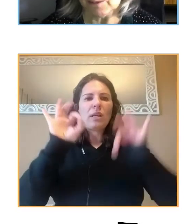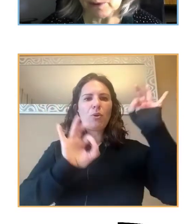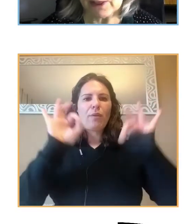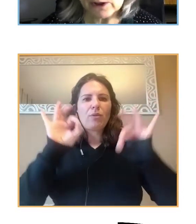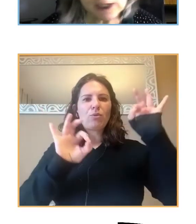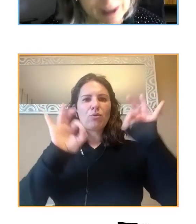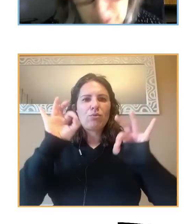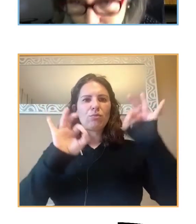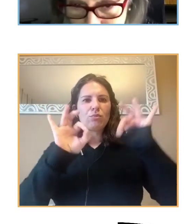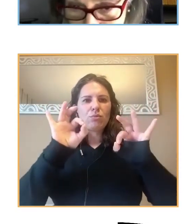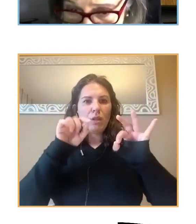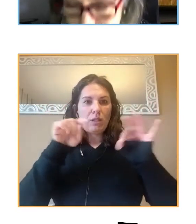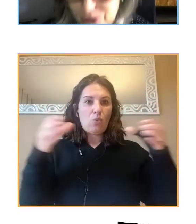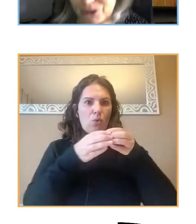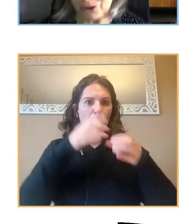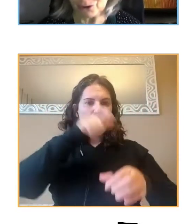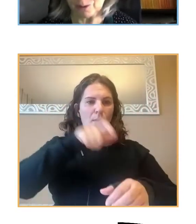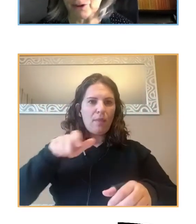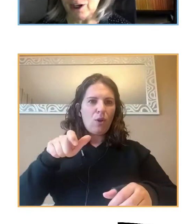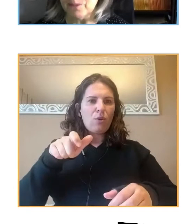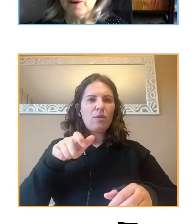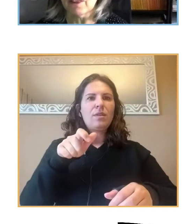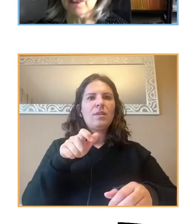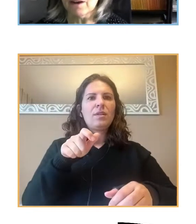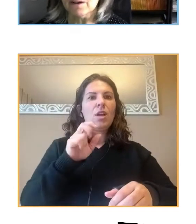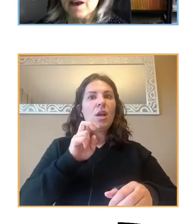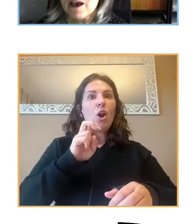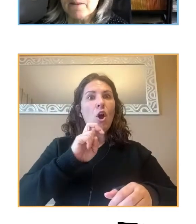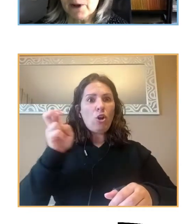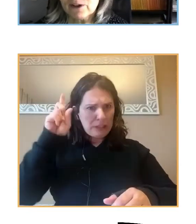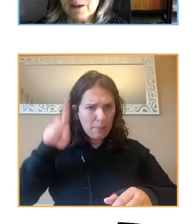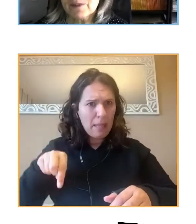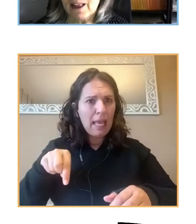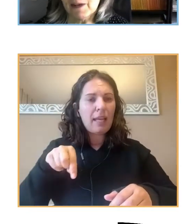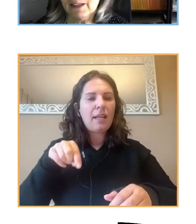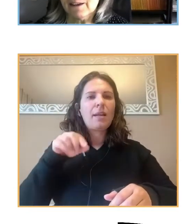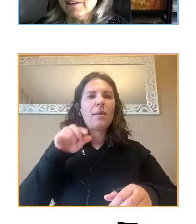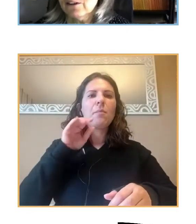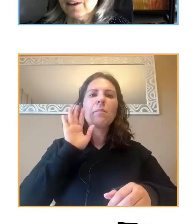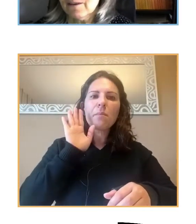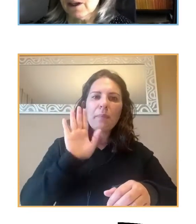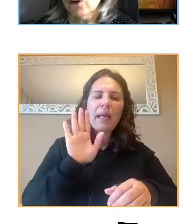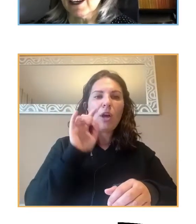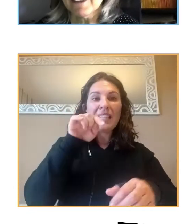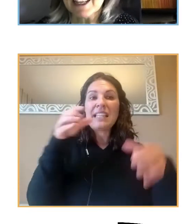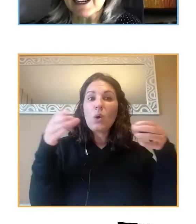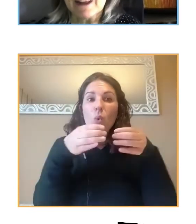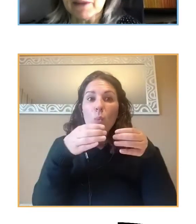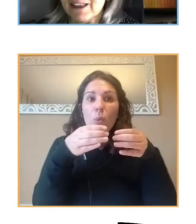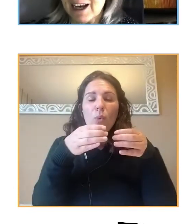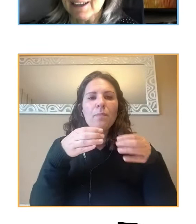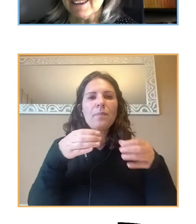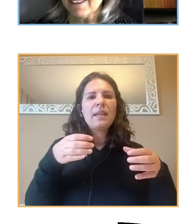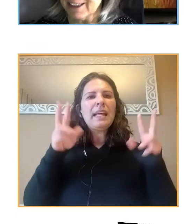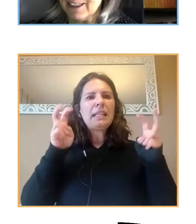de la población, que tampoco es pequeño en los otros grupos de la población, pero que llama la atención que lo que es la